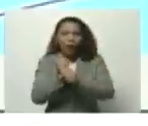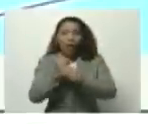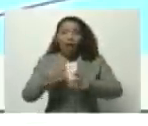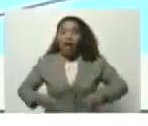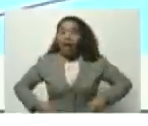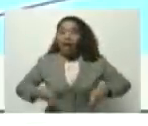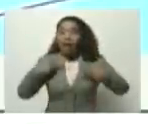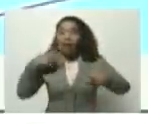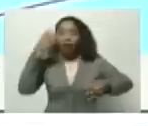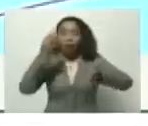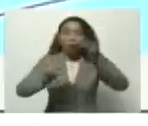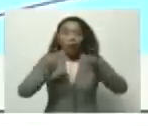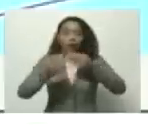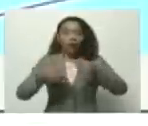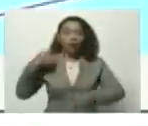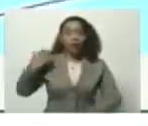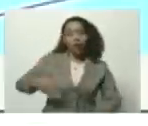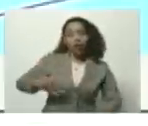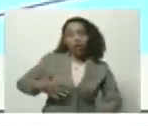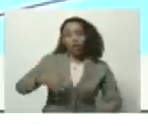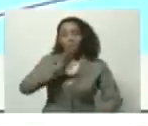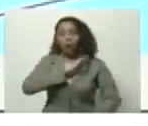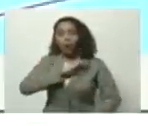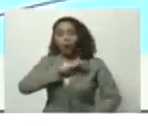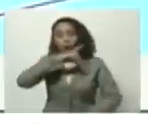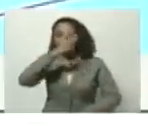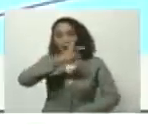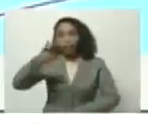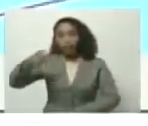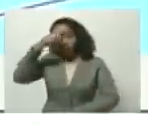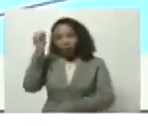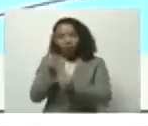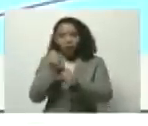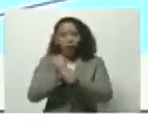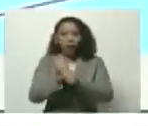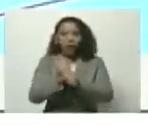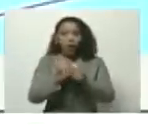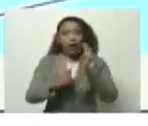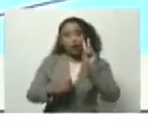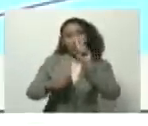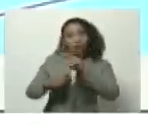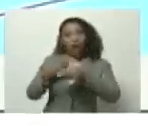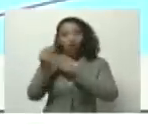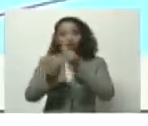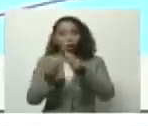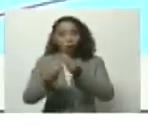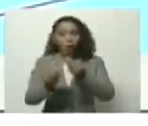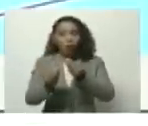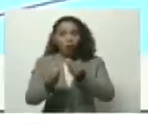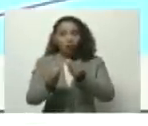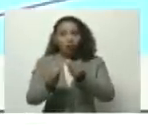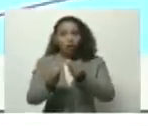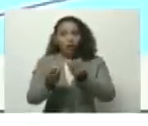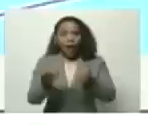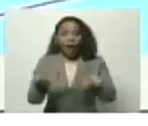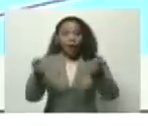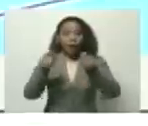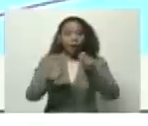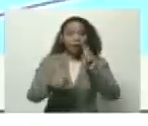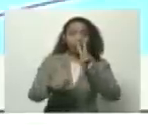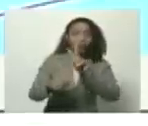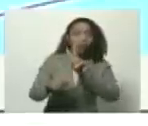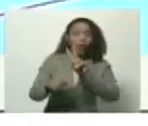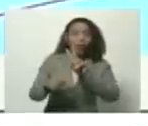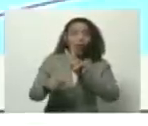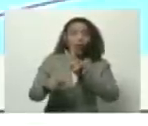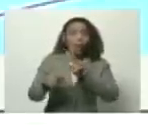de los derechos adquiridos de los trabajadores y cómo esa vida jurídica se ve a la luz del bloqueo criminal pero